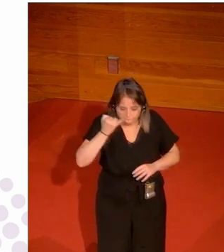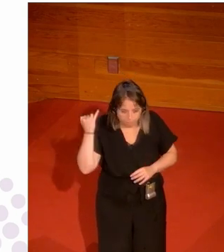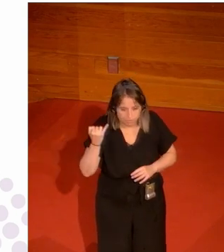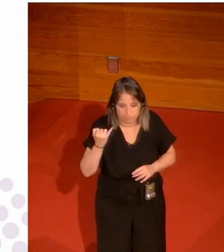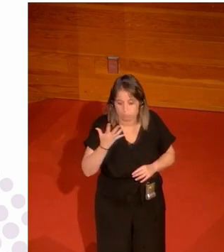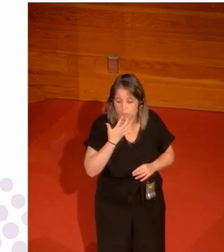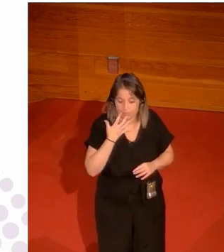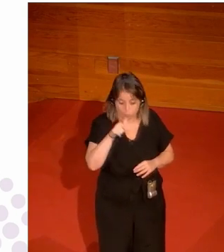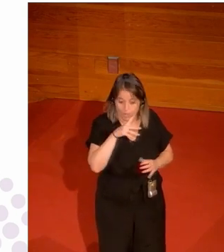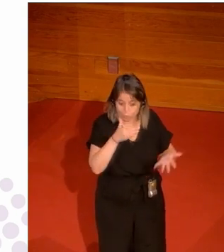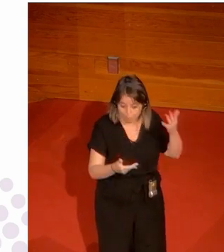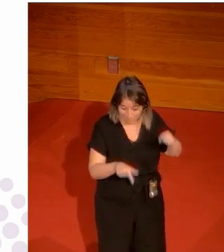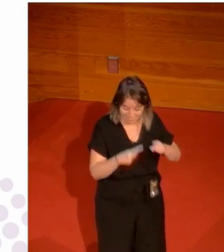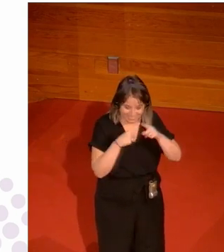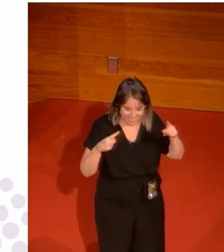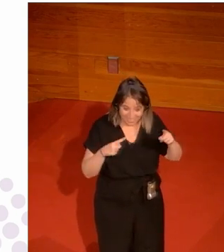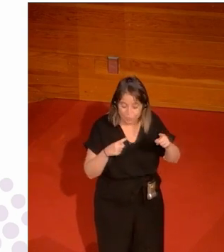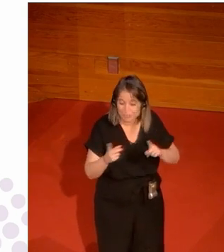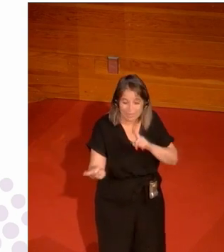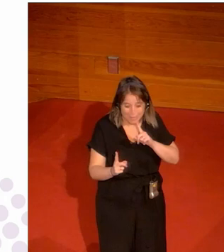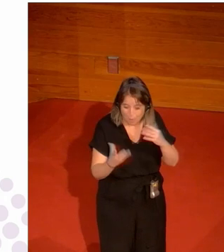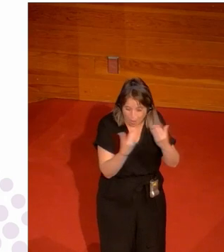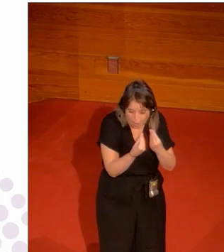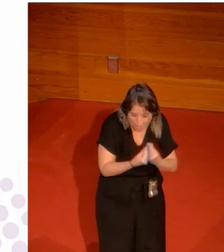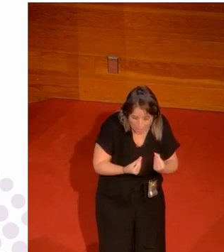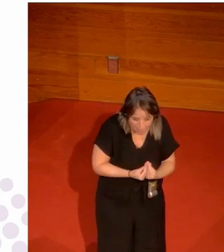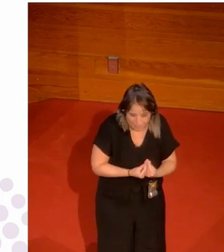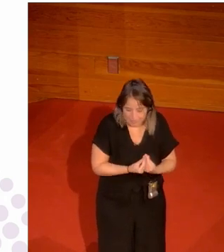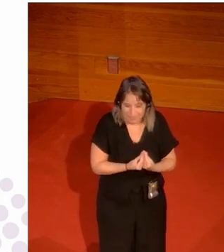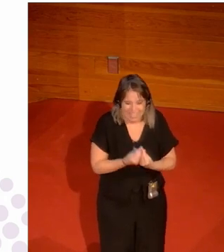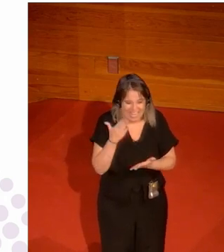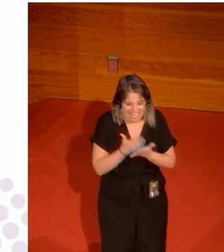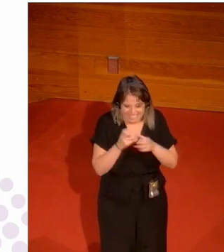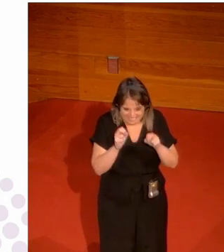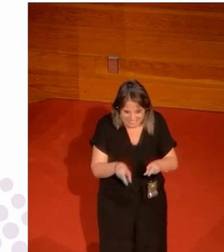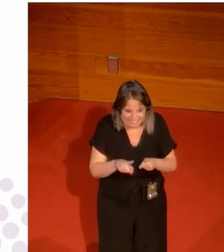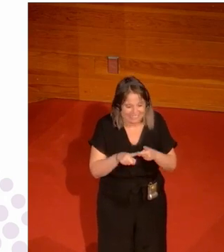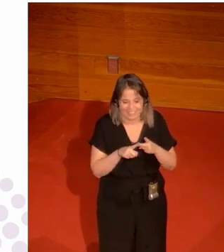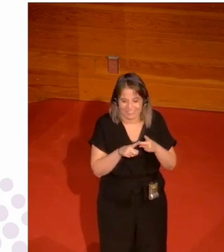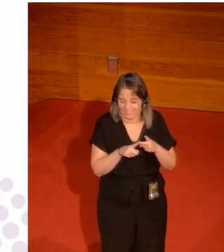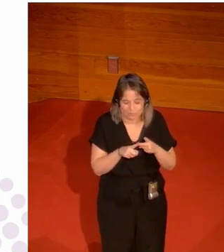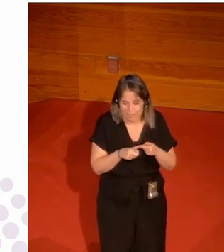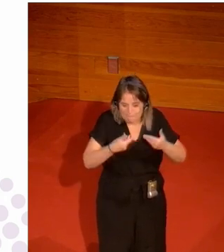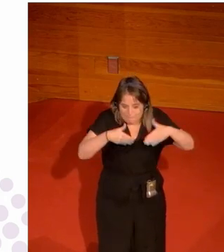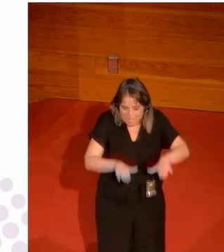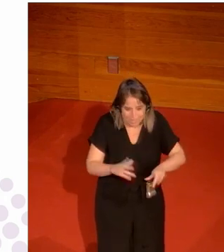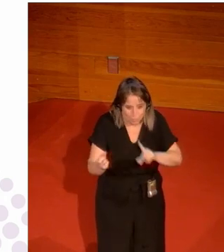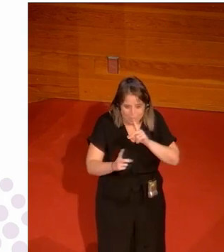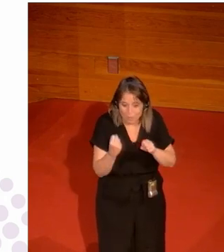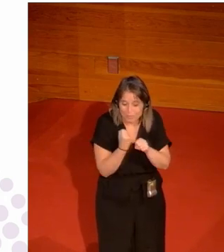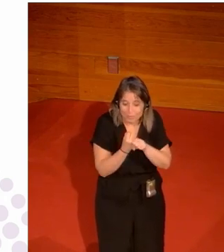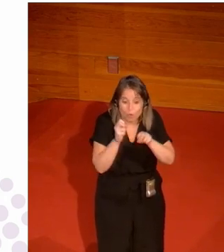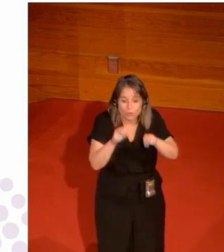celebración que te digo que es que se paralizó Bilbao no hubo clase no hubo se paralizó la gente no fue a